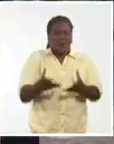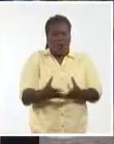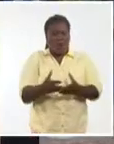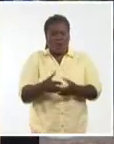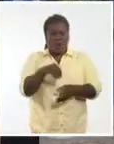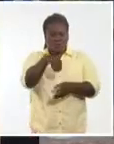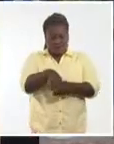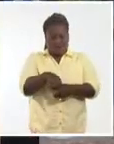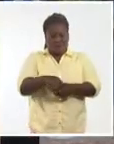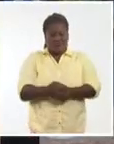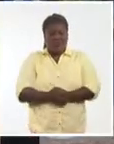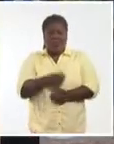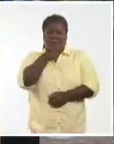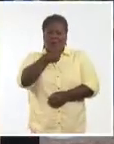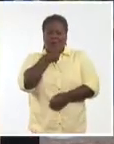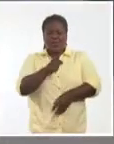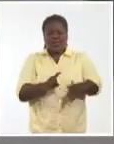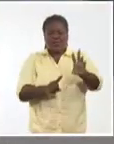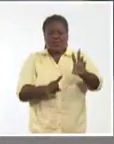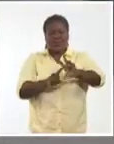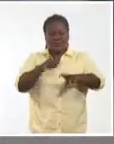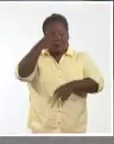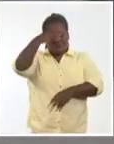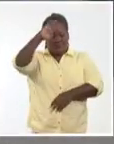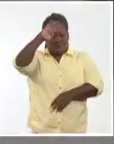y Ariana Ramos Martín, para el Sistema Informativo de la Televisión Cubana.